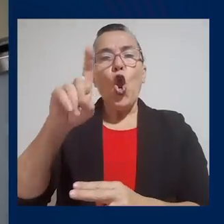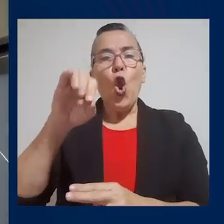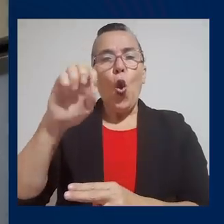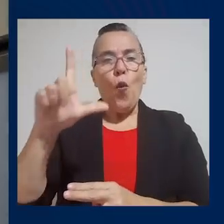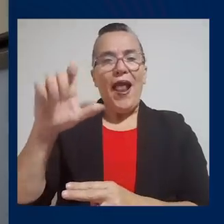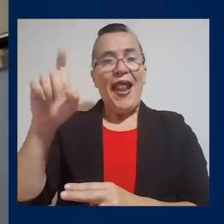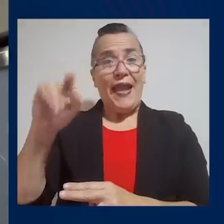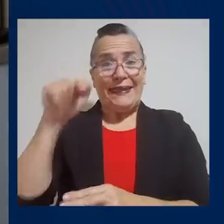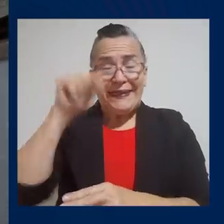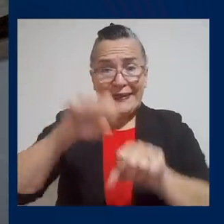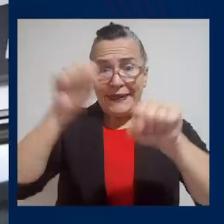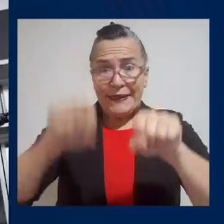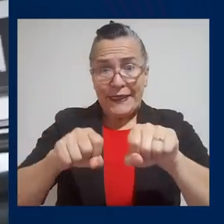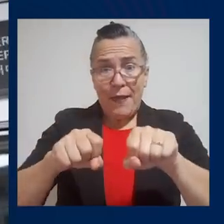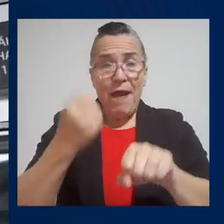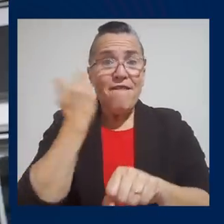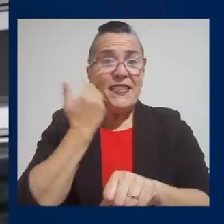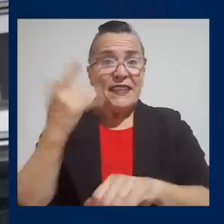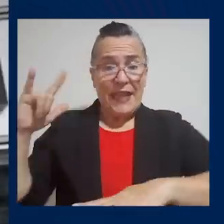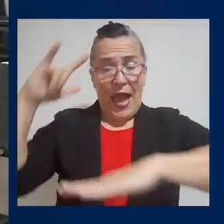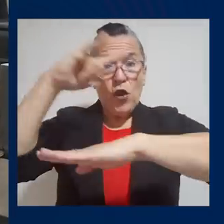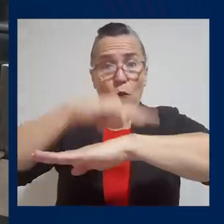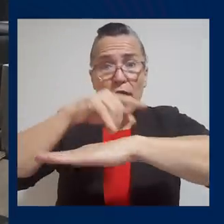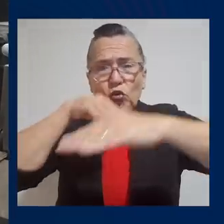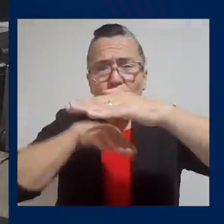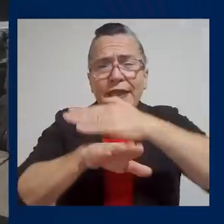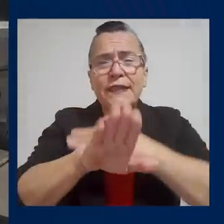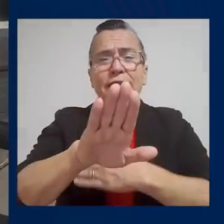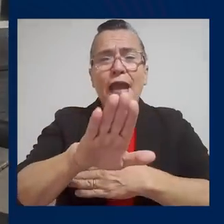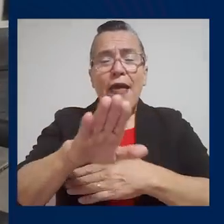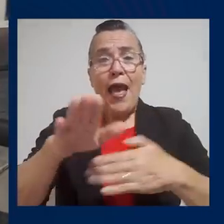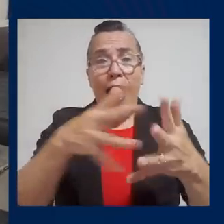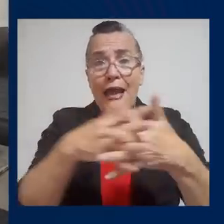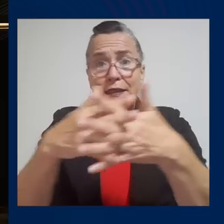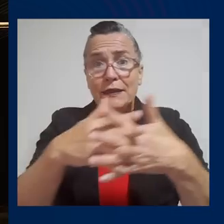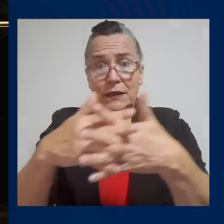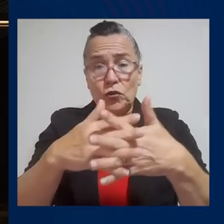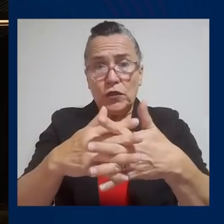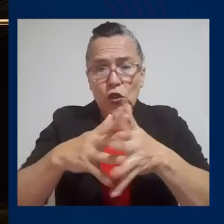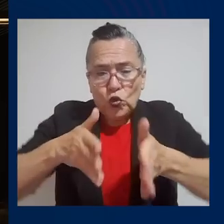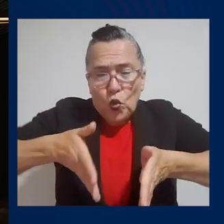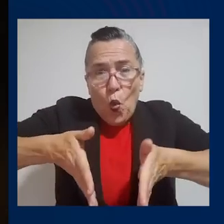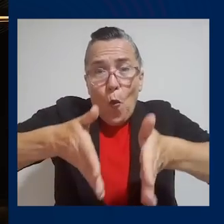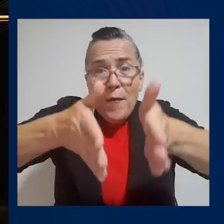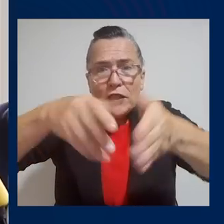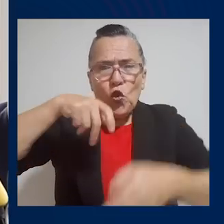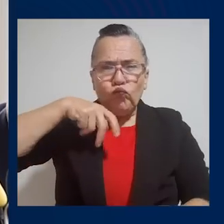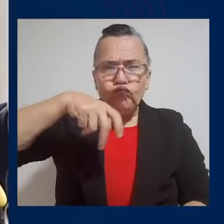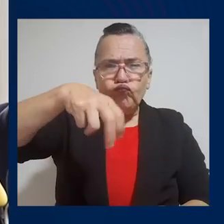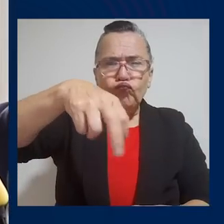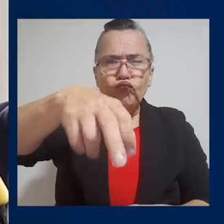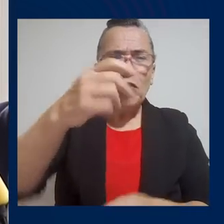facilita la entrada rápida de personas en aeropuertos. Vamos por así decirlo en términos simples a tener un pasillo